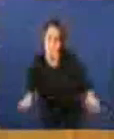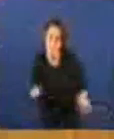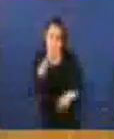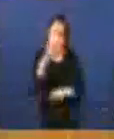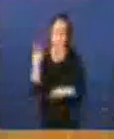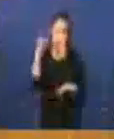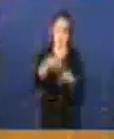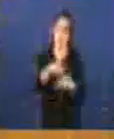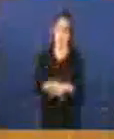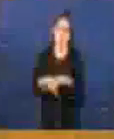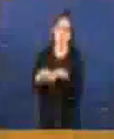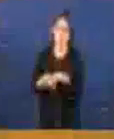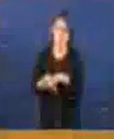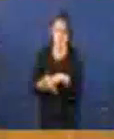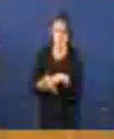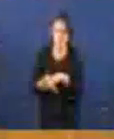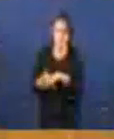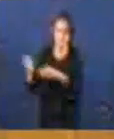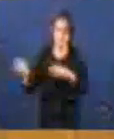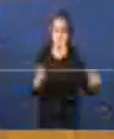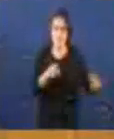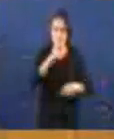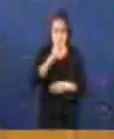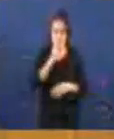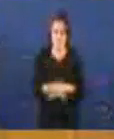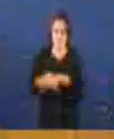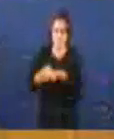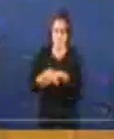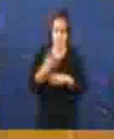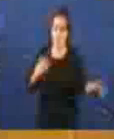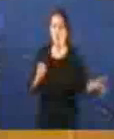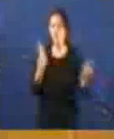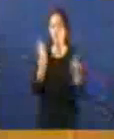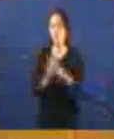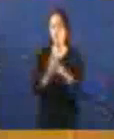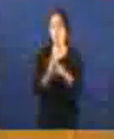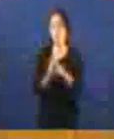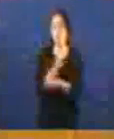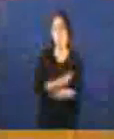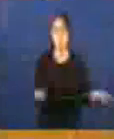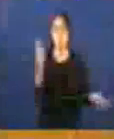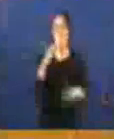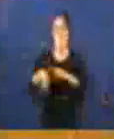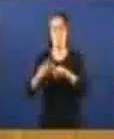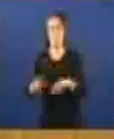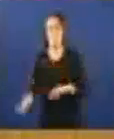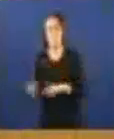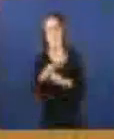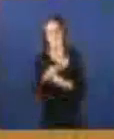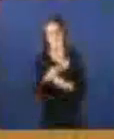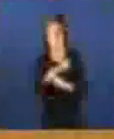cando se arremetía xa nos tempos de Adnar contra os ou subirados ou os parados pero que